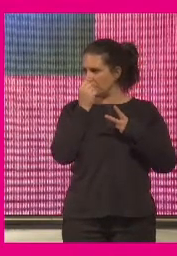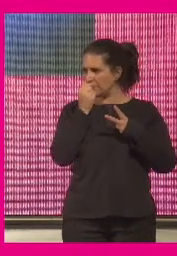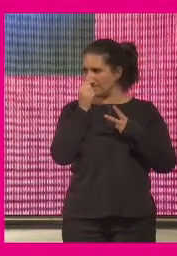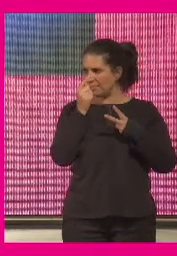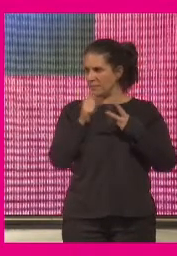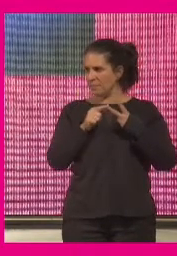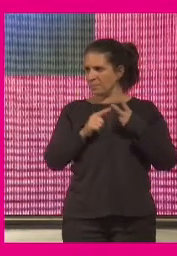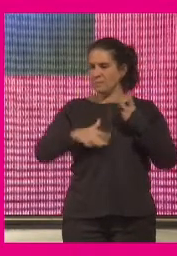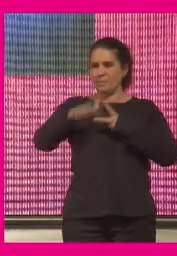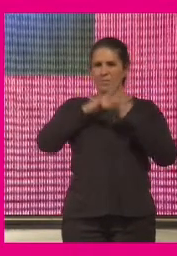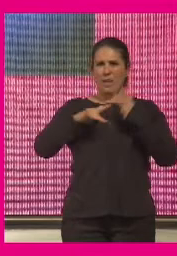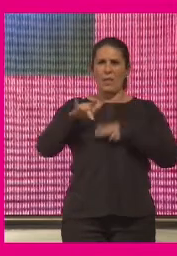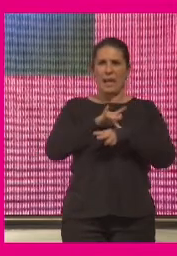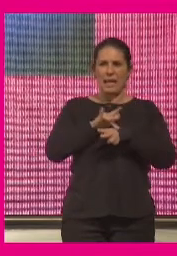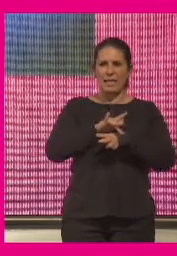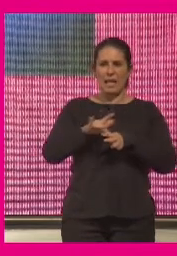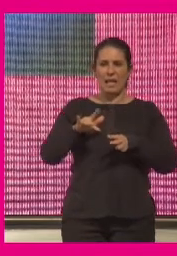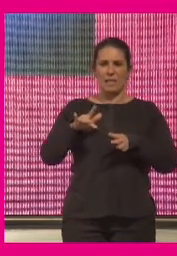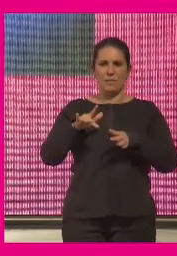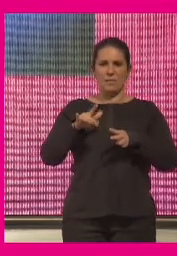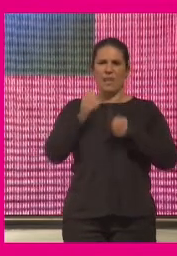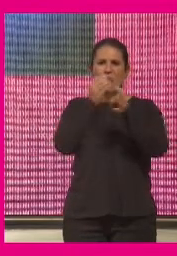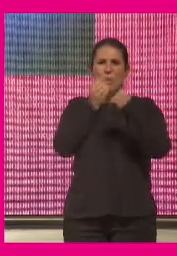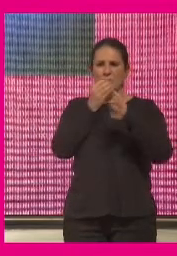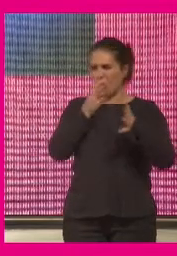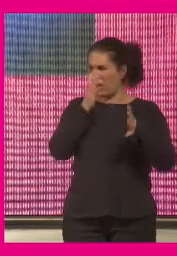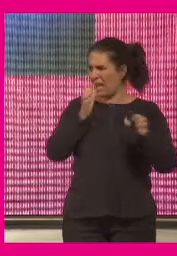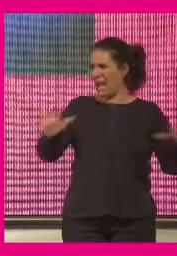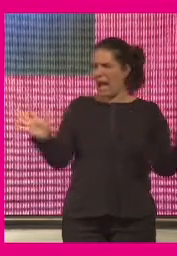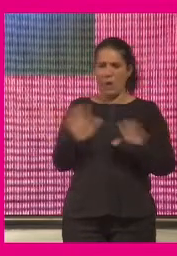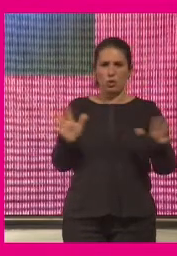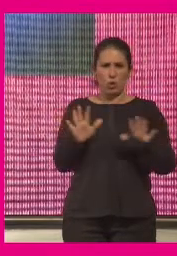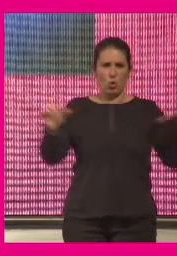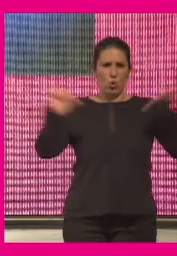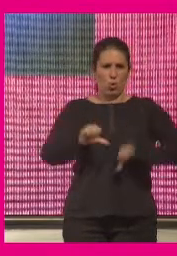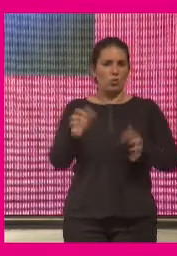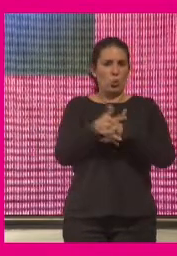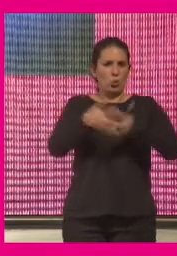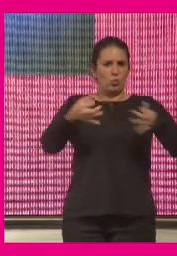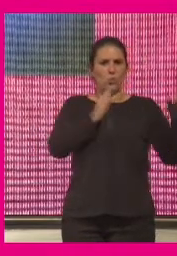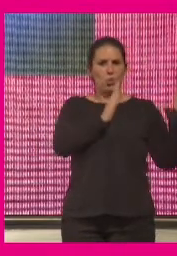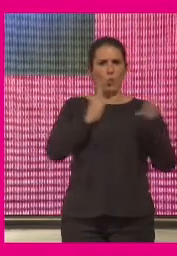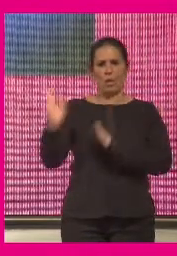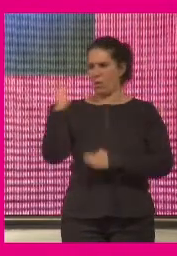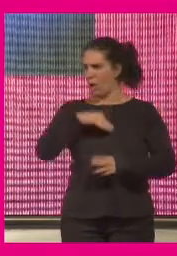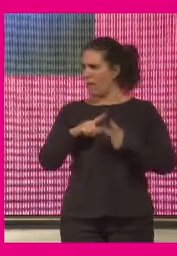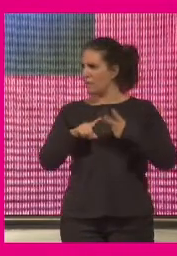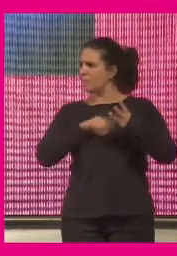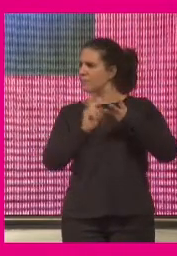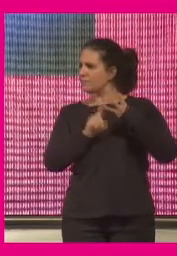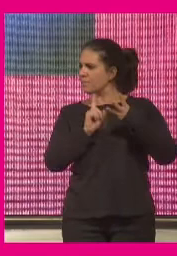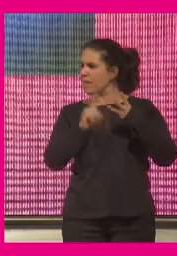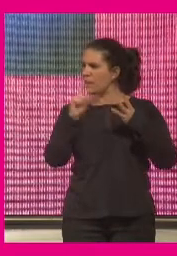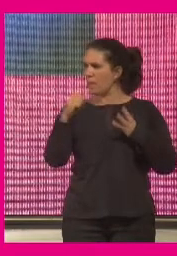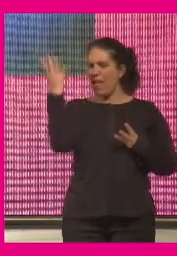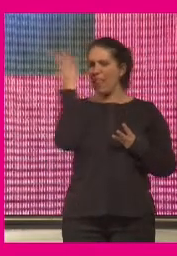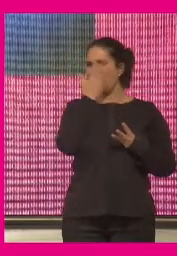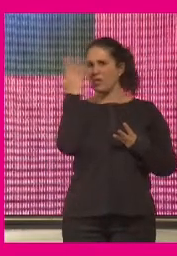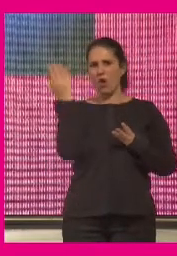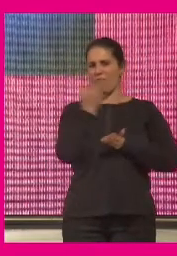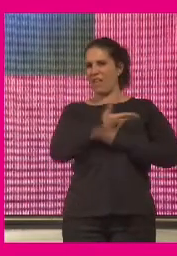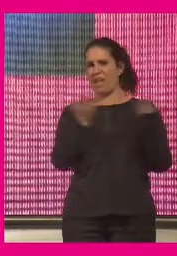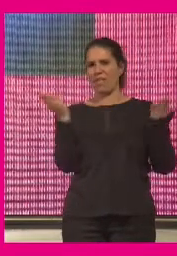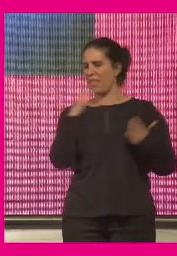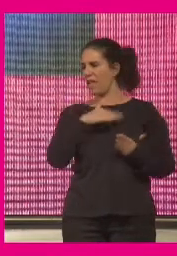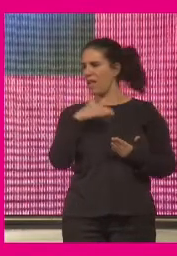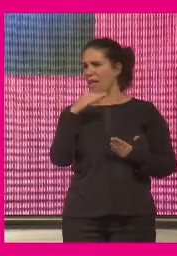informativo digital caótico no estructurado y por otro lado una desconfianza hacia los